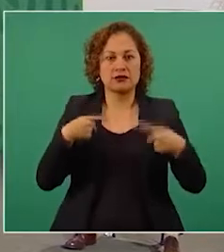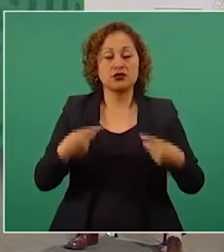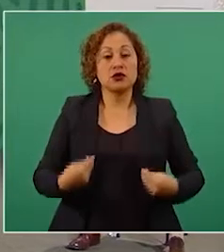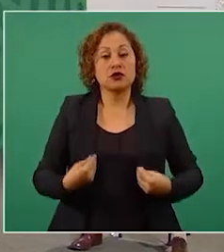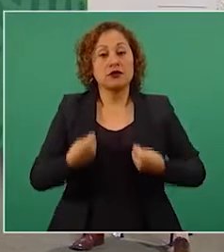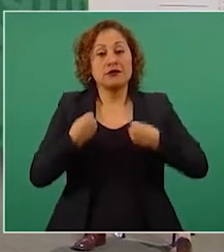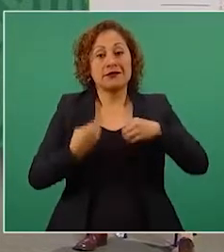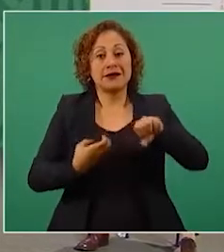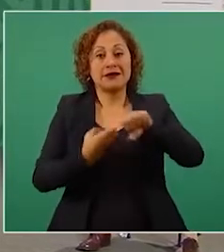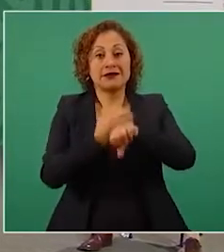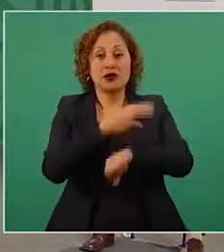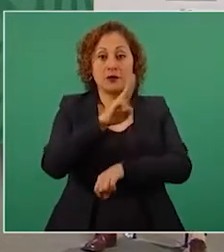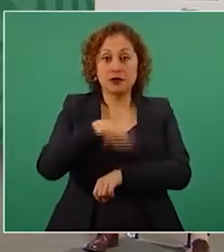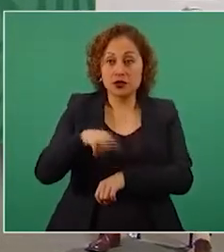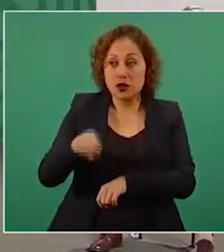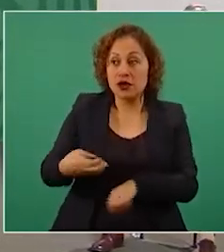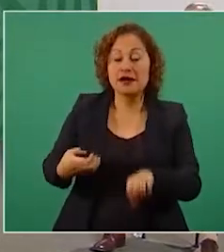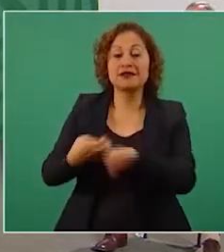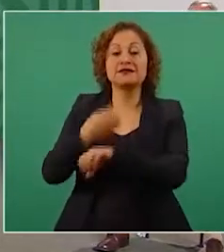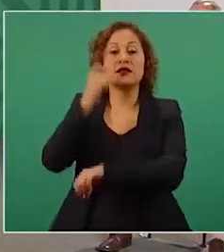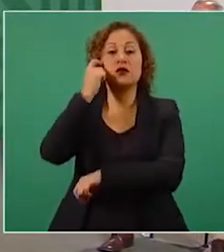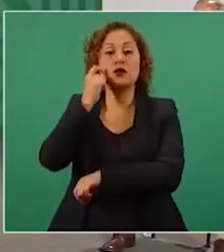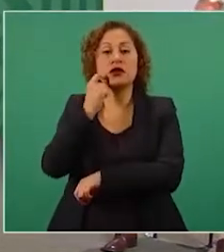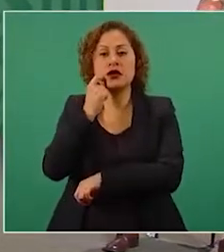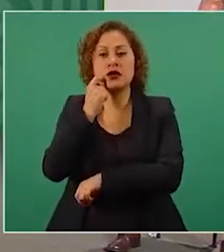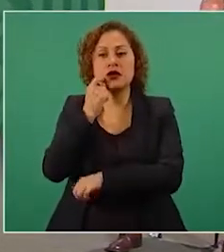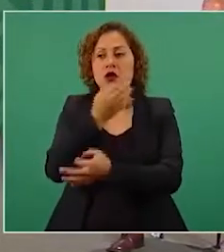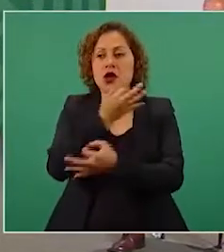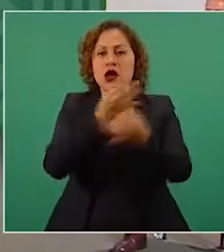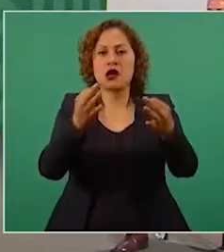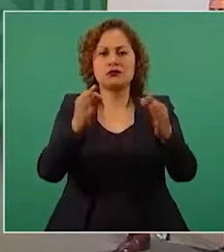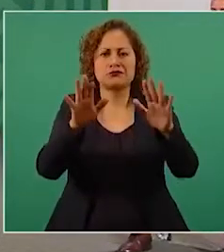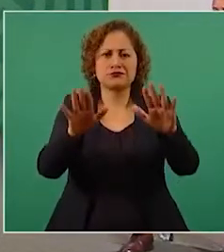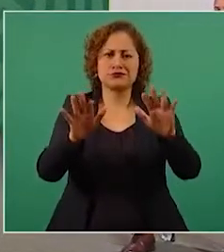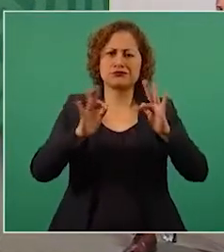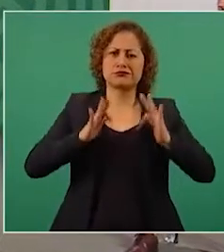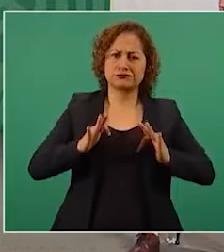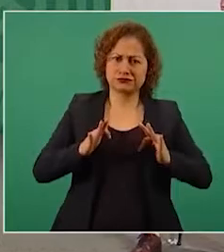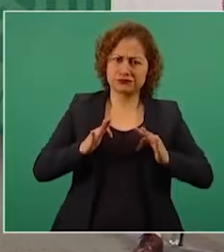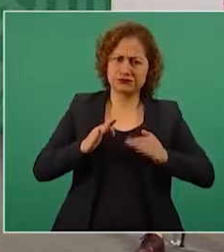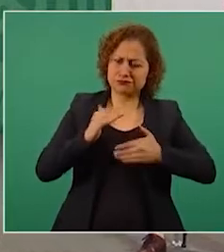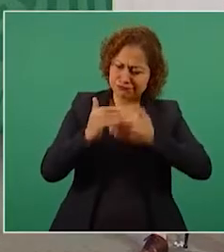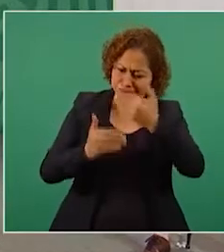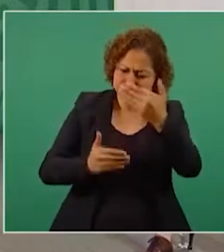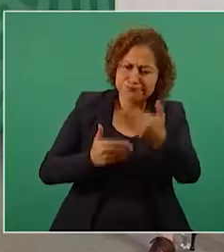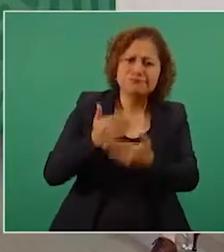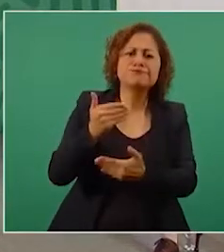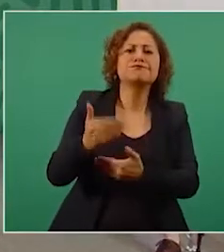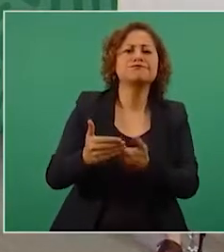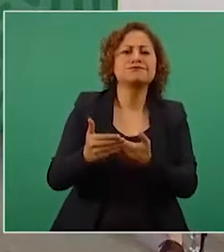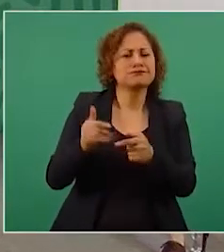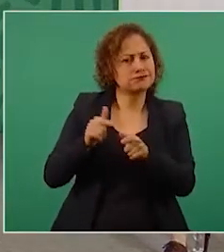Michoacán a seguir adelante, a seguir